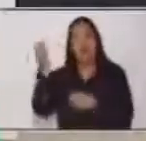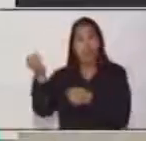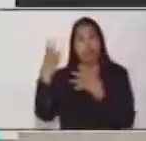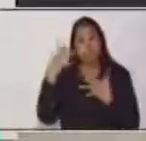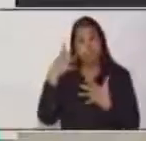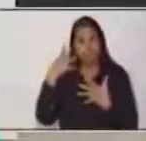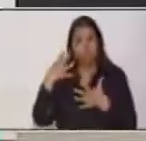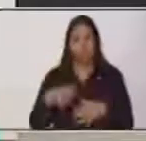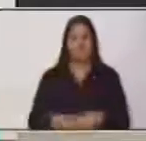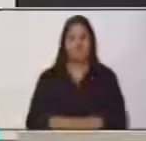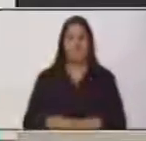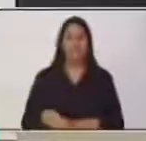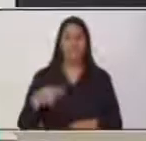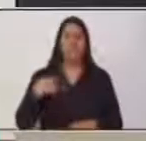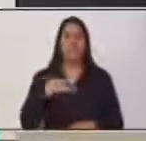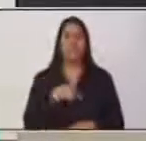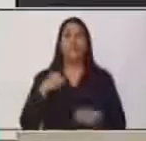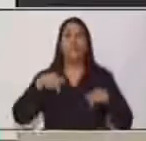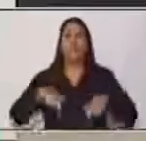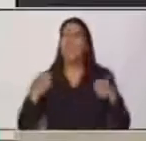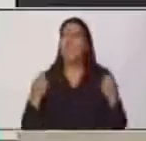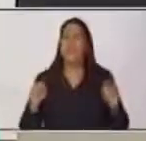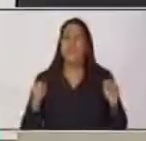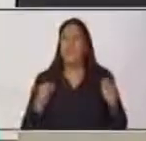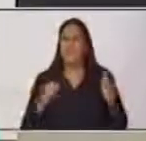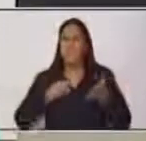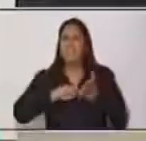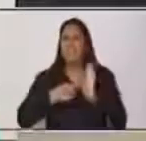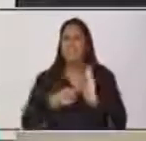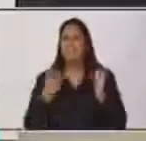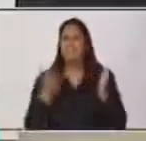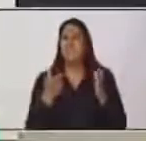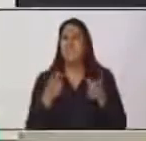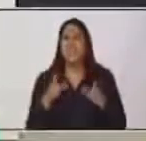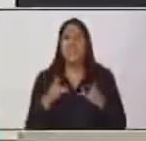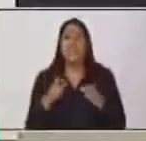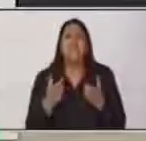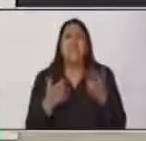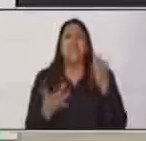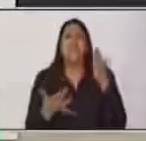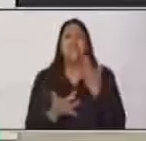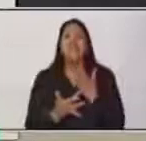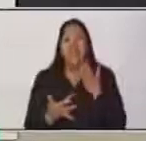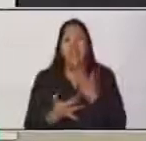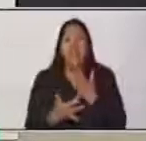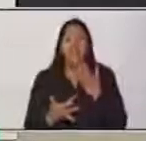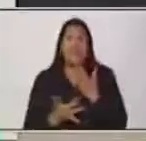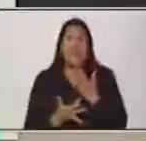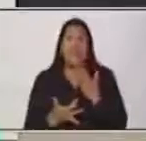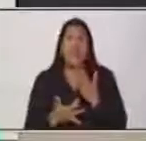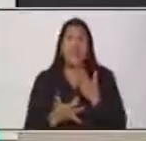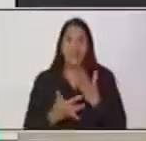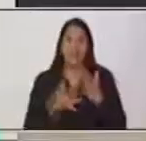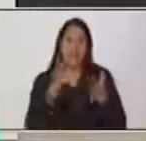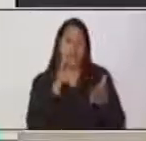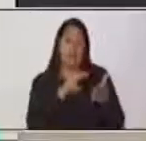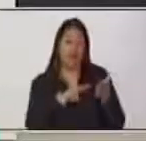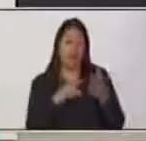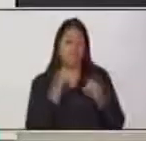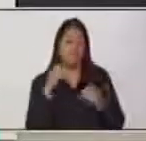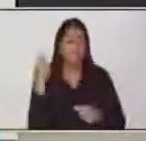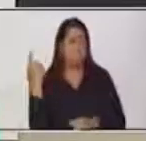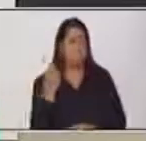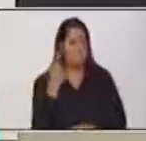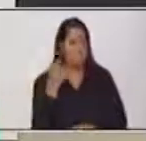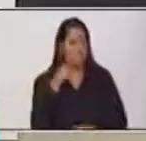construir el significado. Asimismo, a través del resumen, que es una técnica lectora sumamente importante, puede trabajar